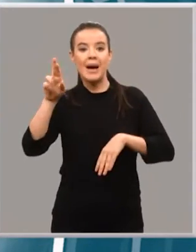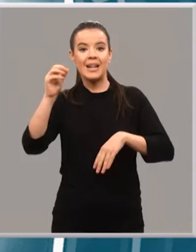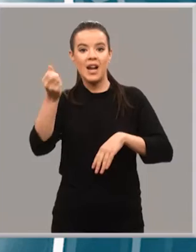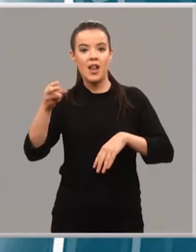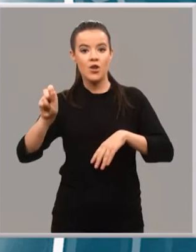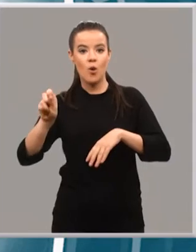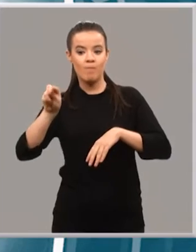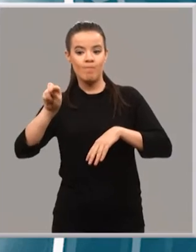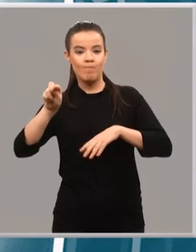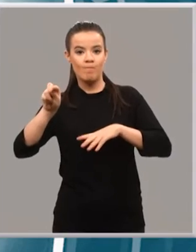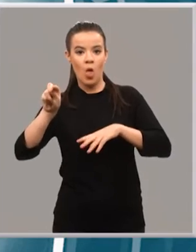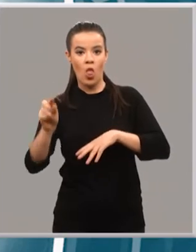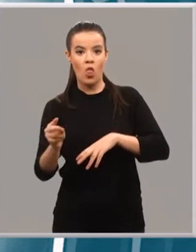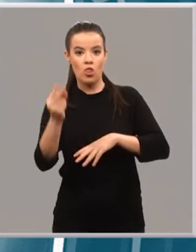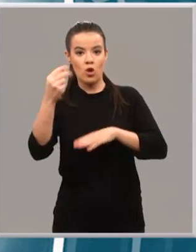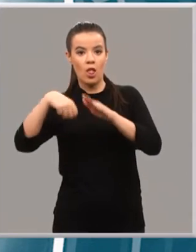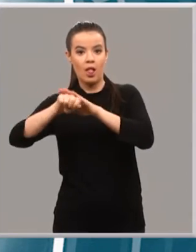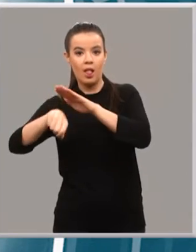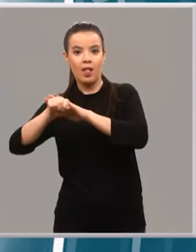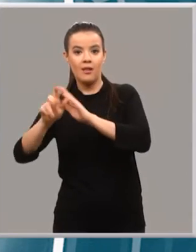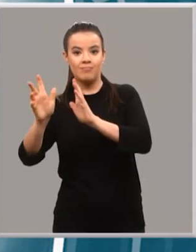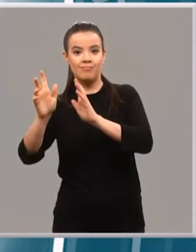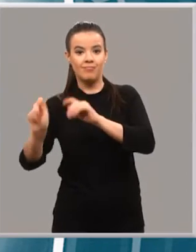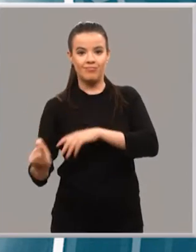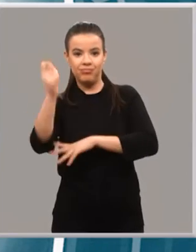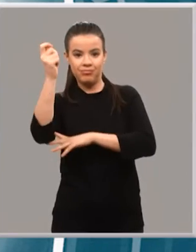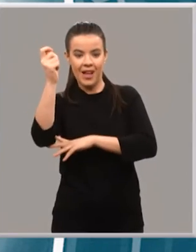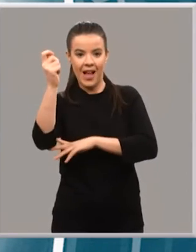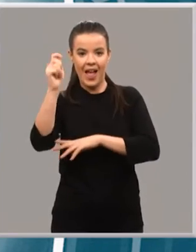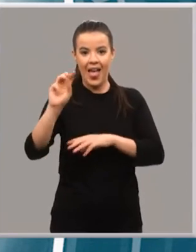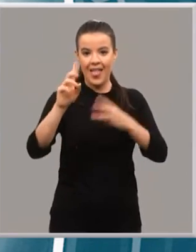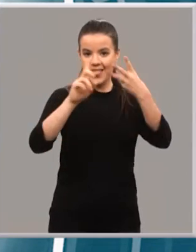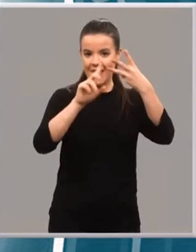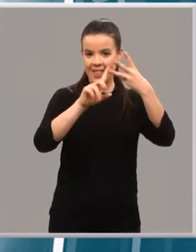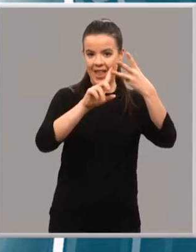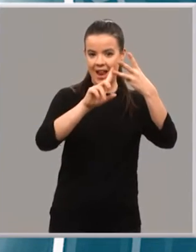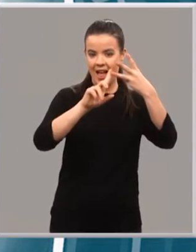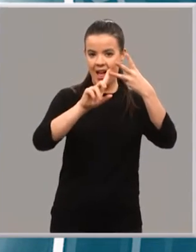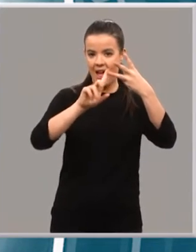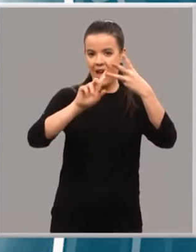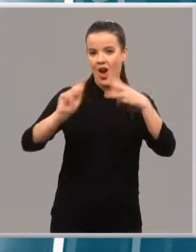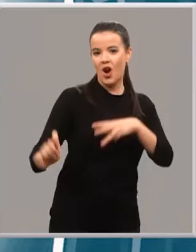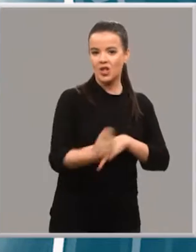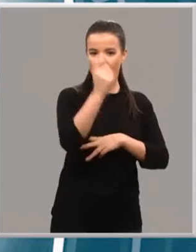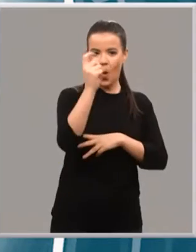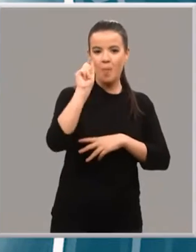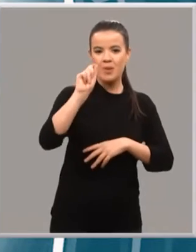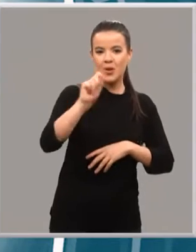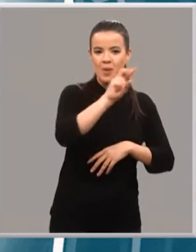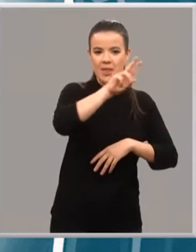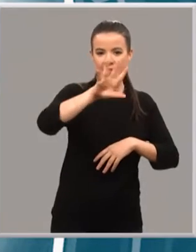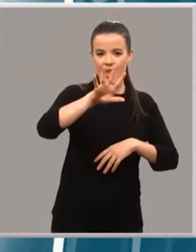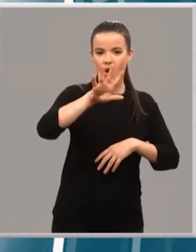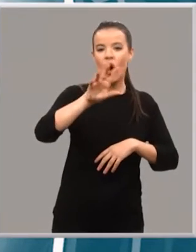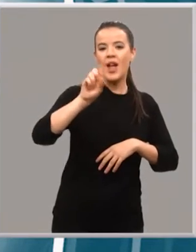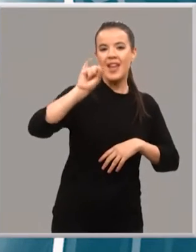y tuvo un par de buenas ocasiones. Fue a la tercera cuando acertó minuto 25 e Iñaki enviaba